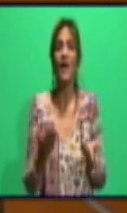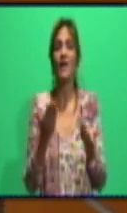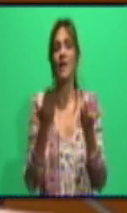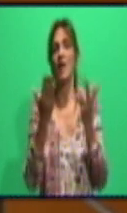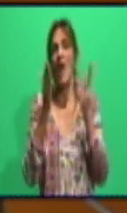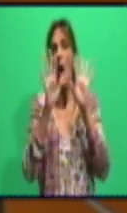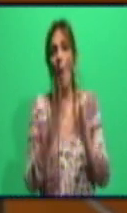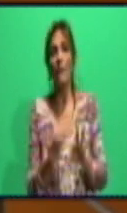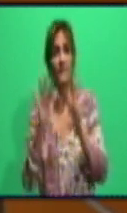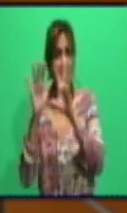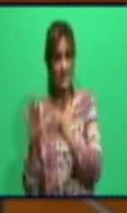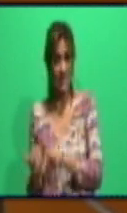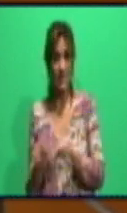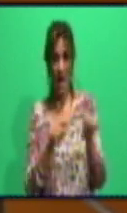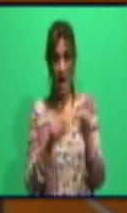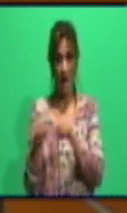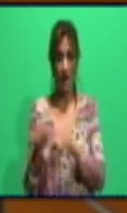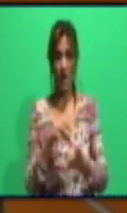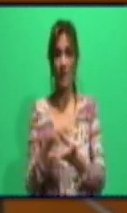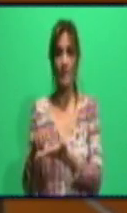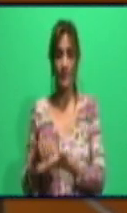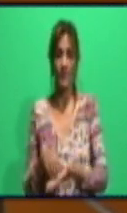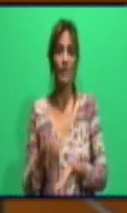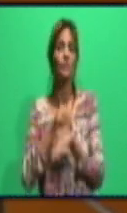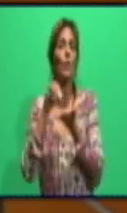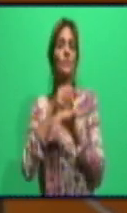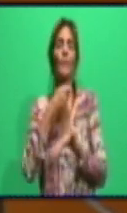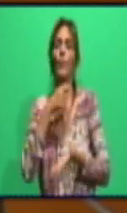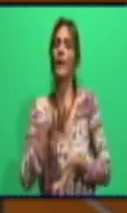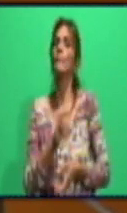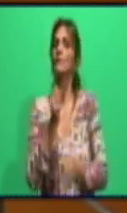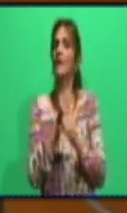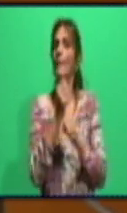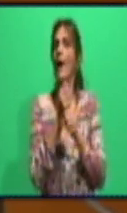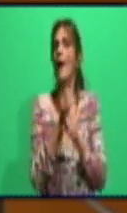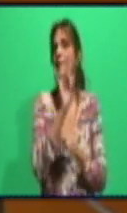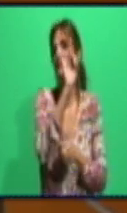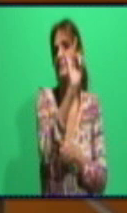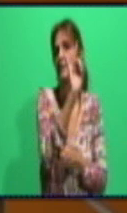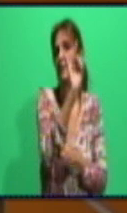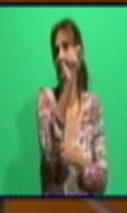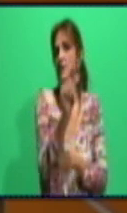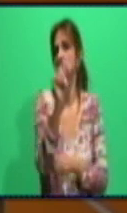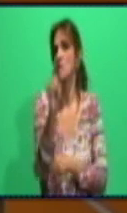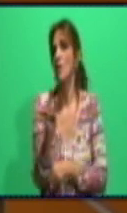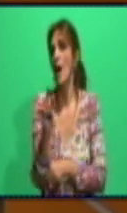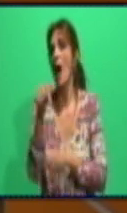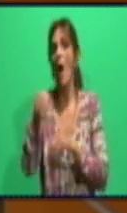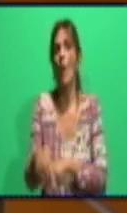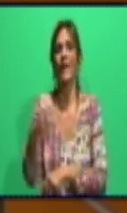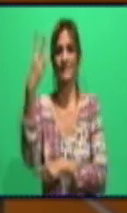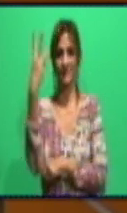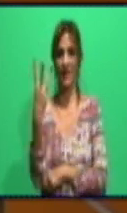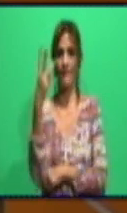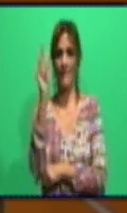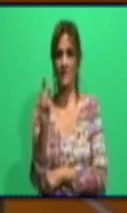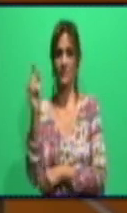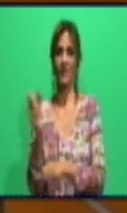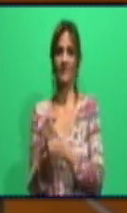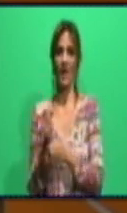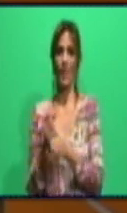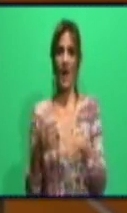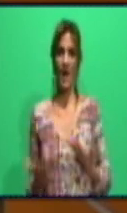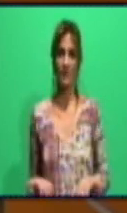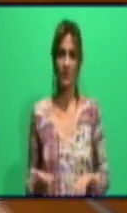Bayamo trabajaban, si elaboraban siete personas, hoy tenemos a tres ejecutivas. Y, por supuesto, están tratando de